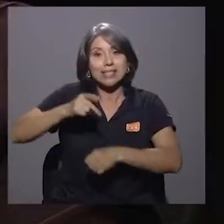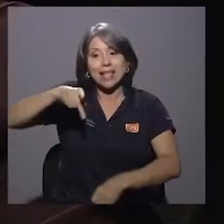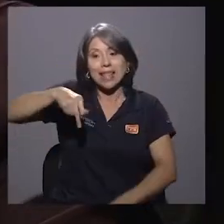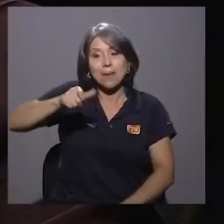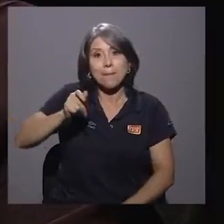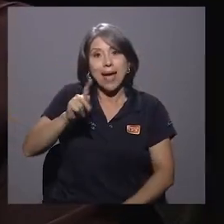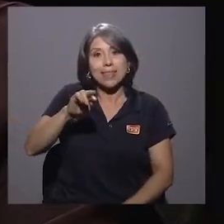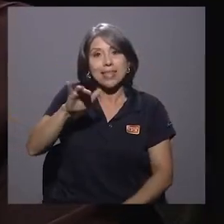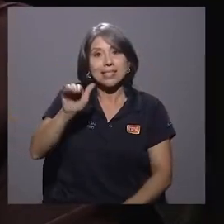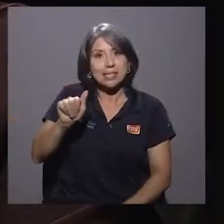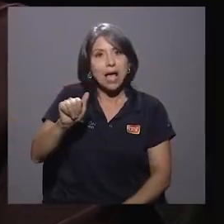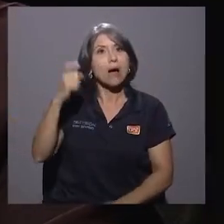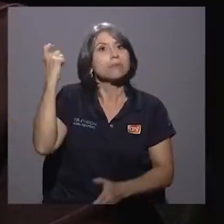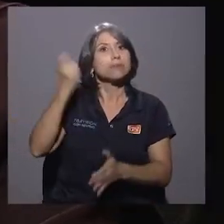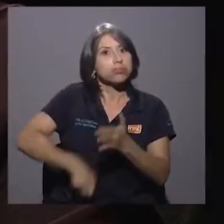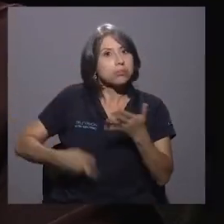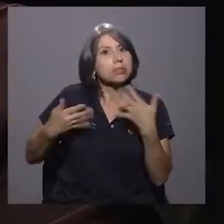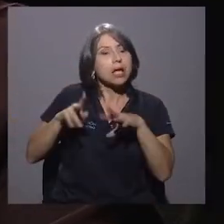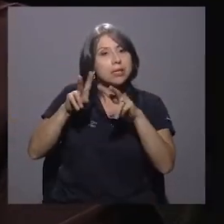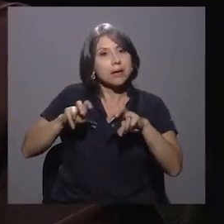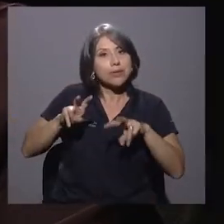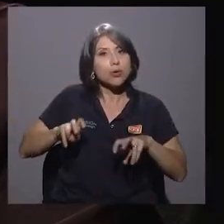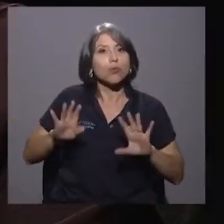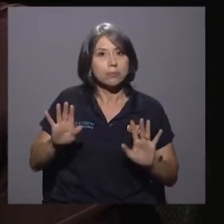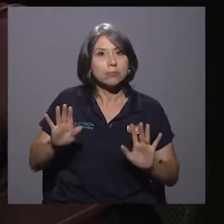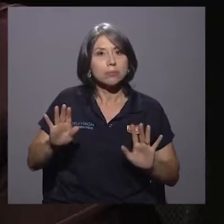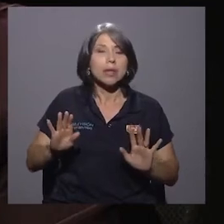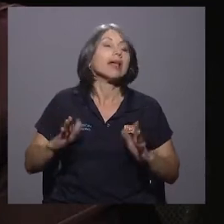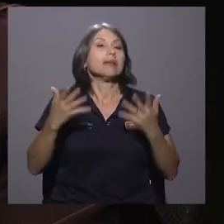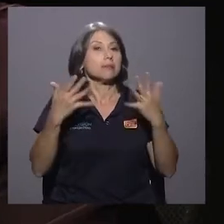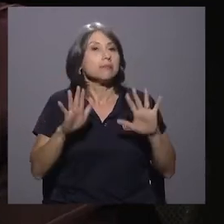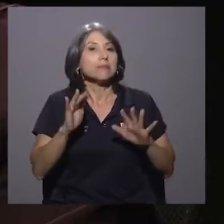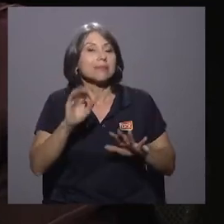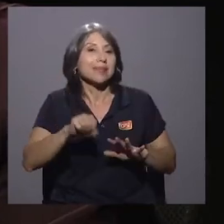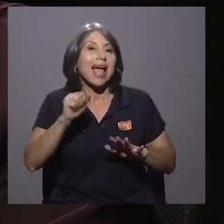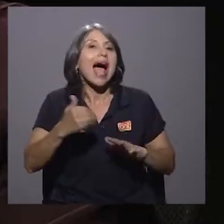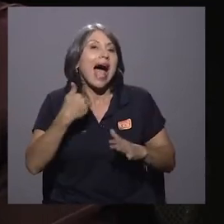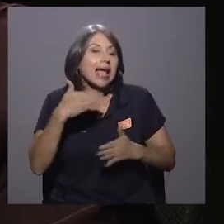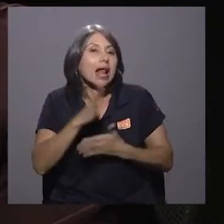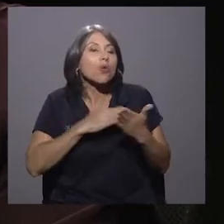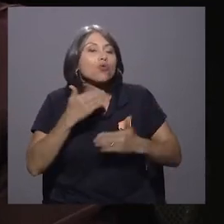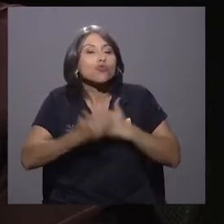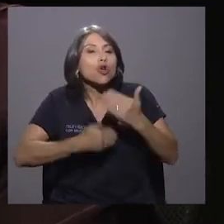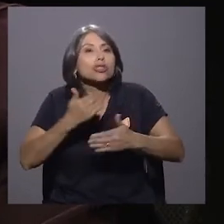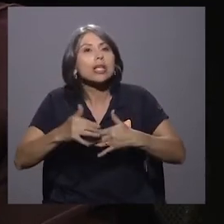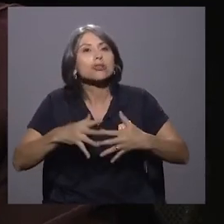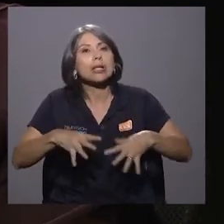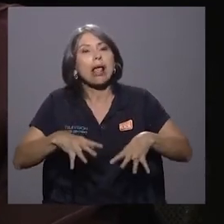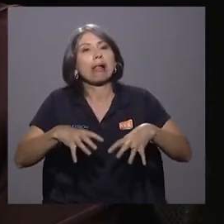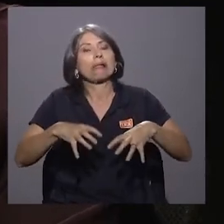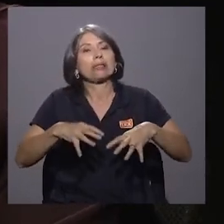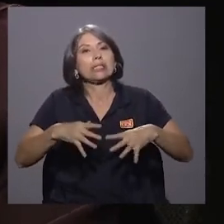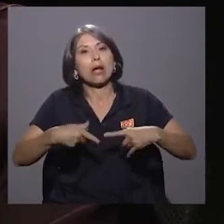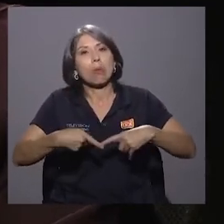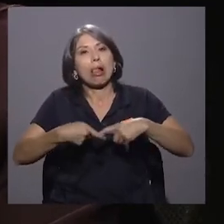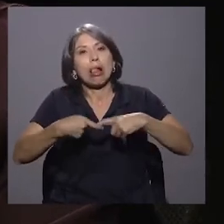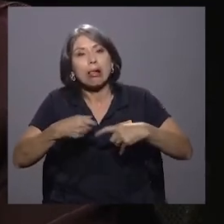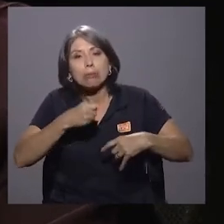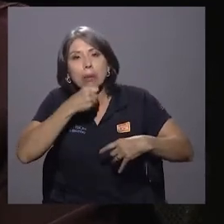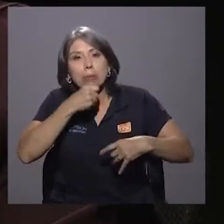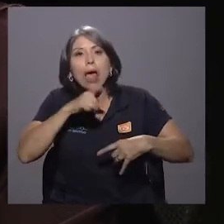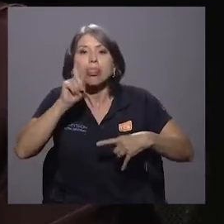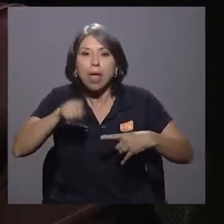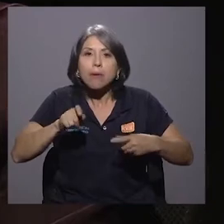revisó. Efectivamente hay procesos que están anquilosados y que deben ser remozados, deben cambiarse.